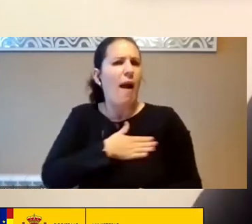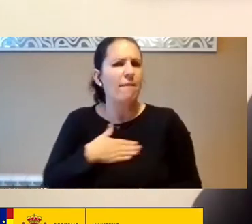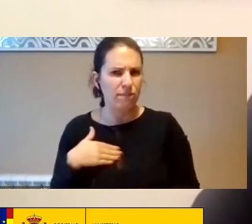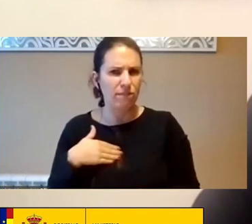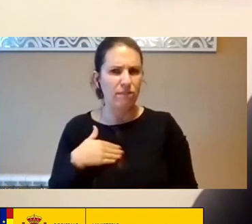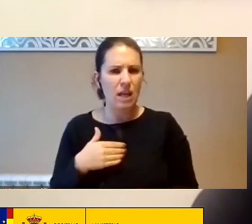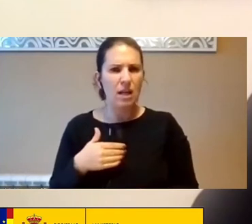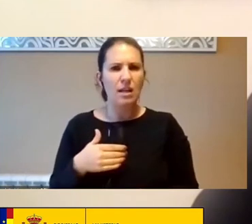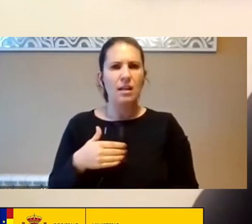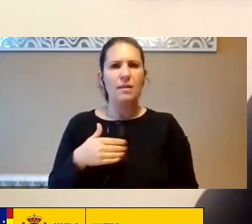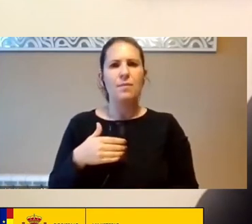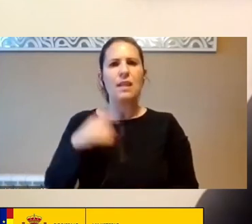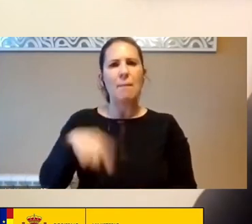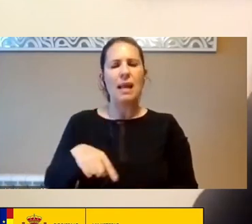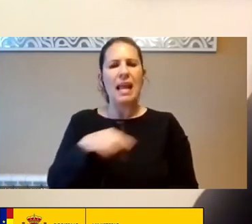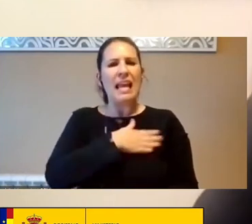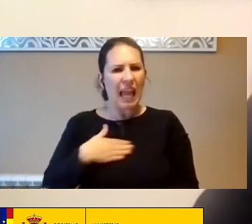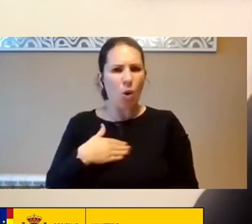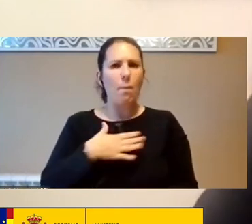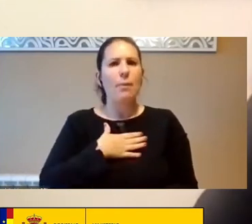La Posibilidad De